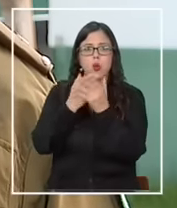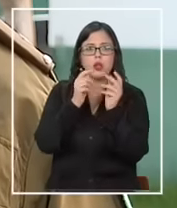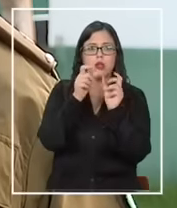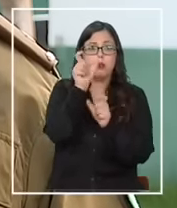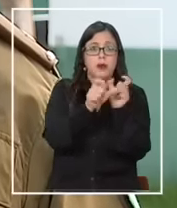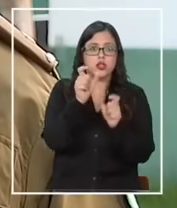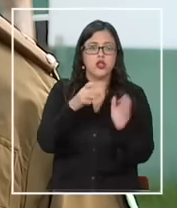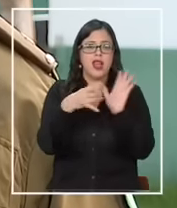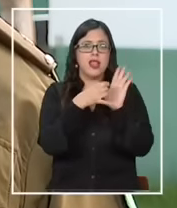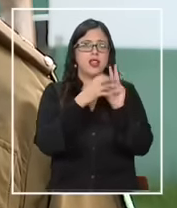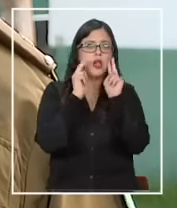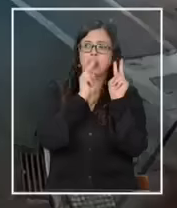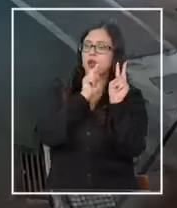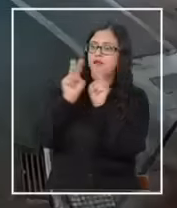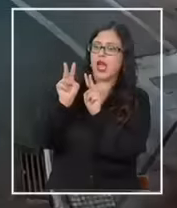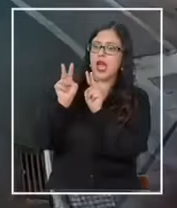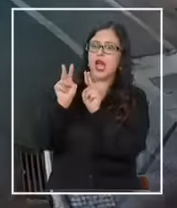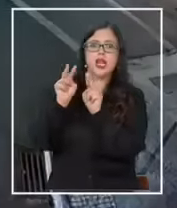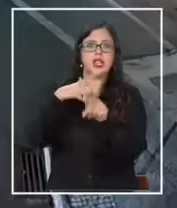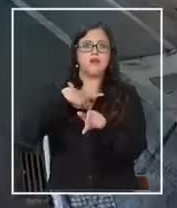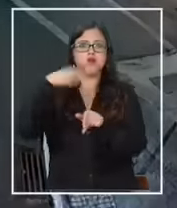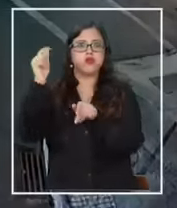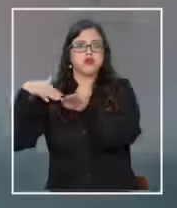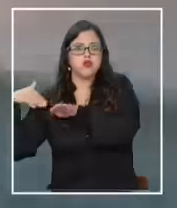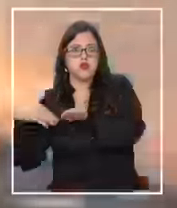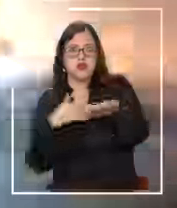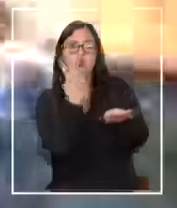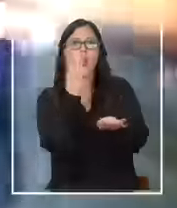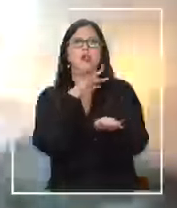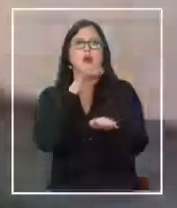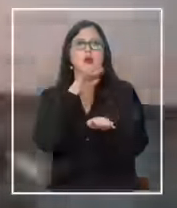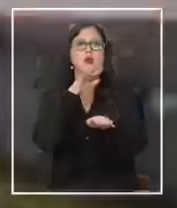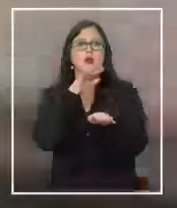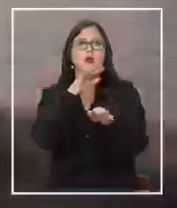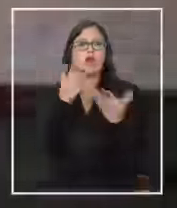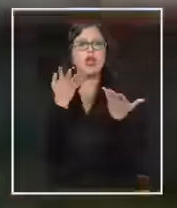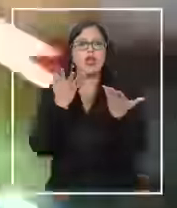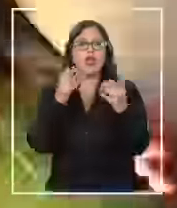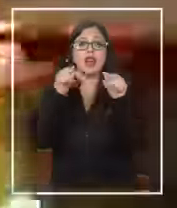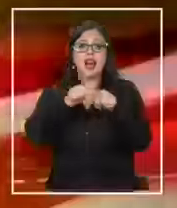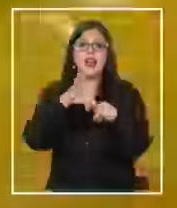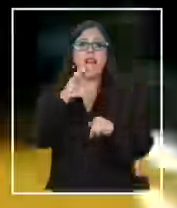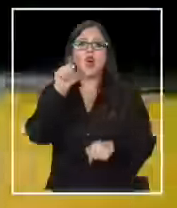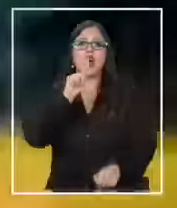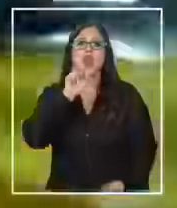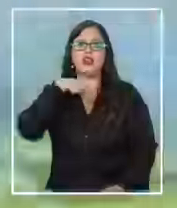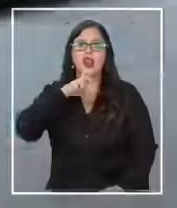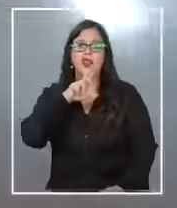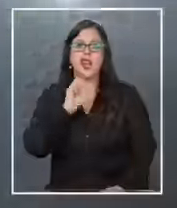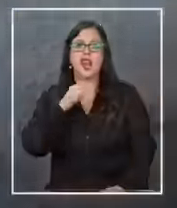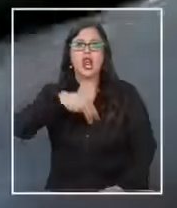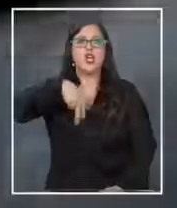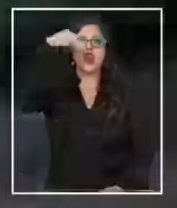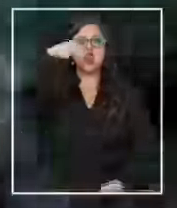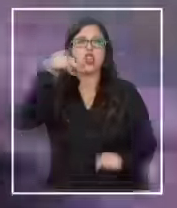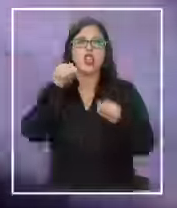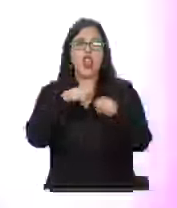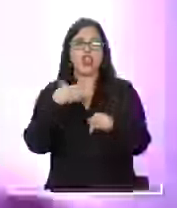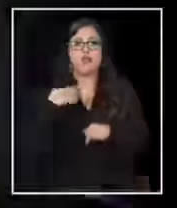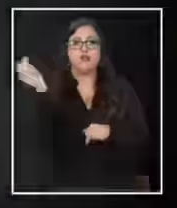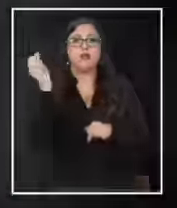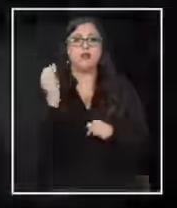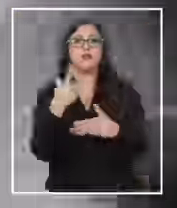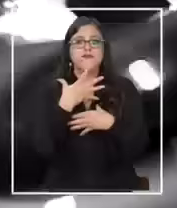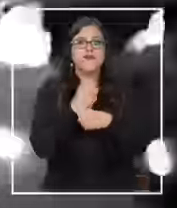estas personas huyen del lugar. En solo cuatro minutos llegaron hasta la costanera norte. Ahí la fuga fracasó. El